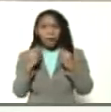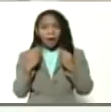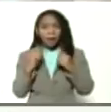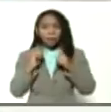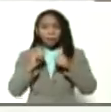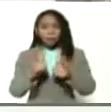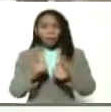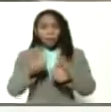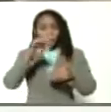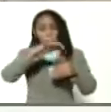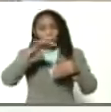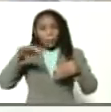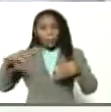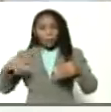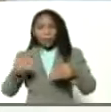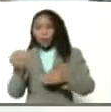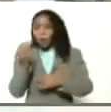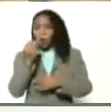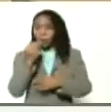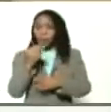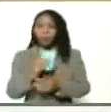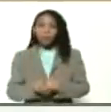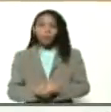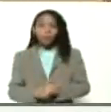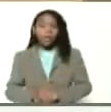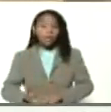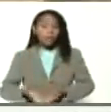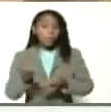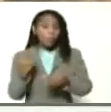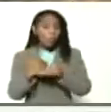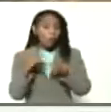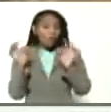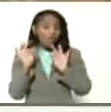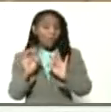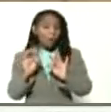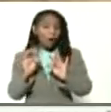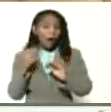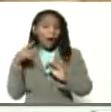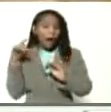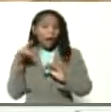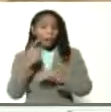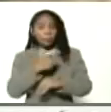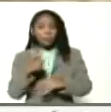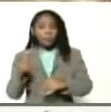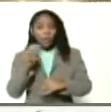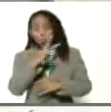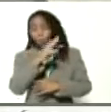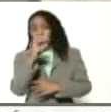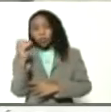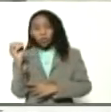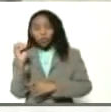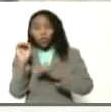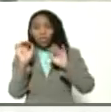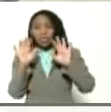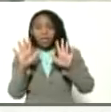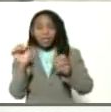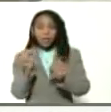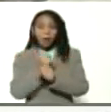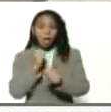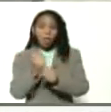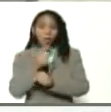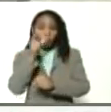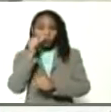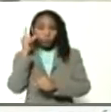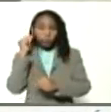es la siembra de los cereales presidente de igual forma contamos con una clase obrera de más de 410 trabajadores y